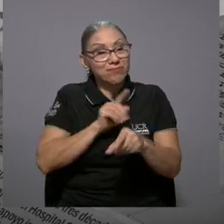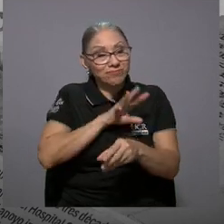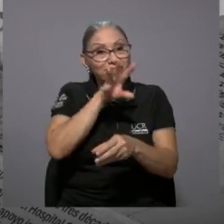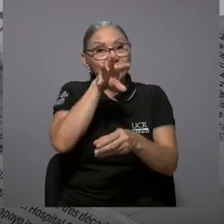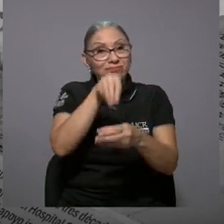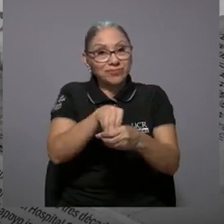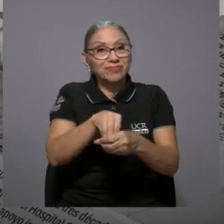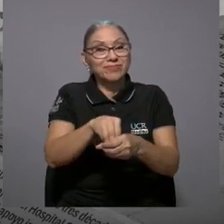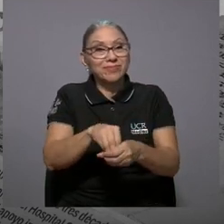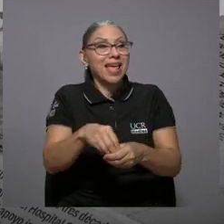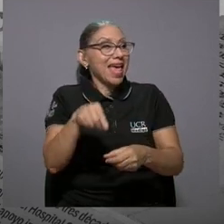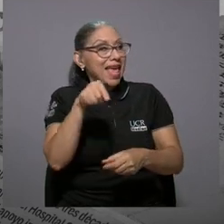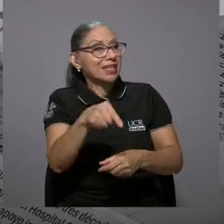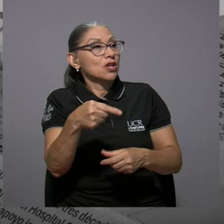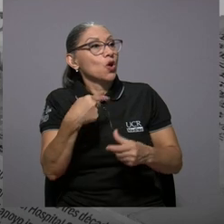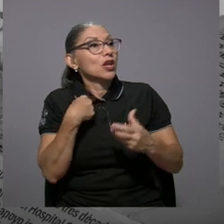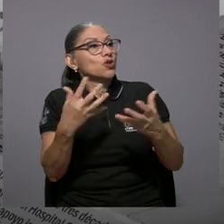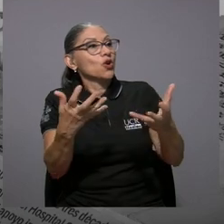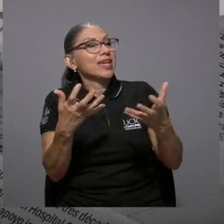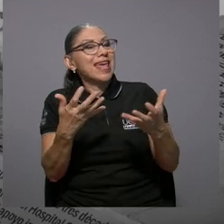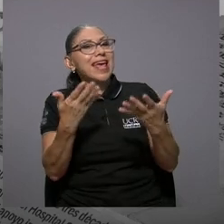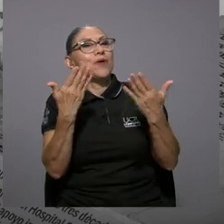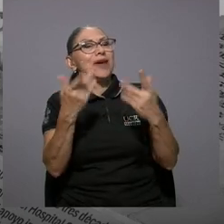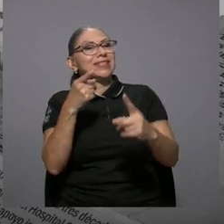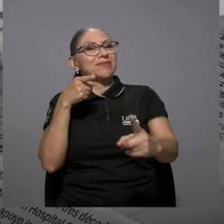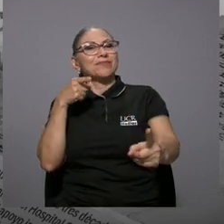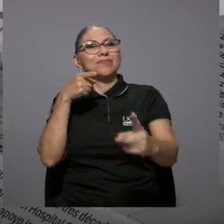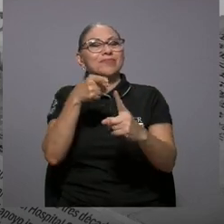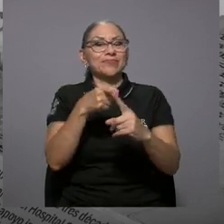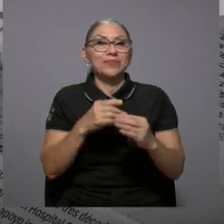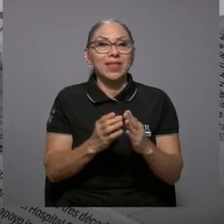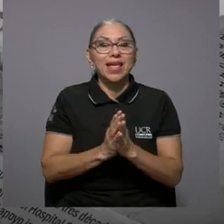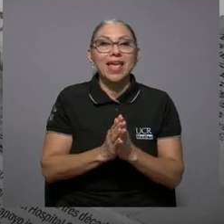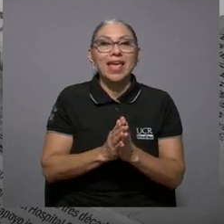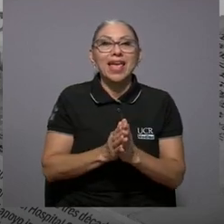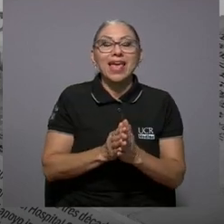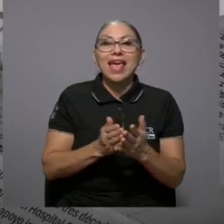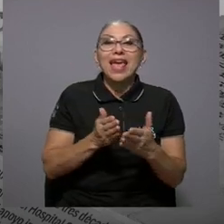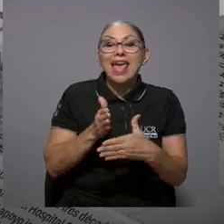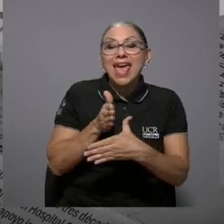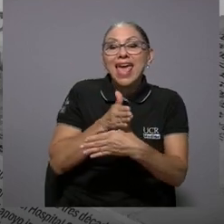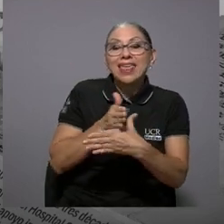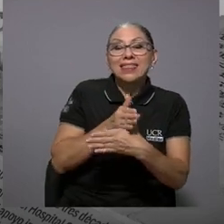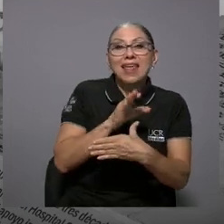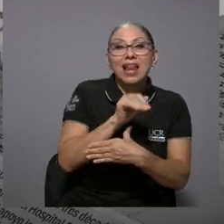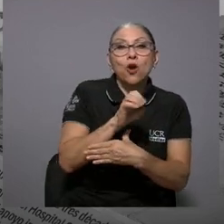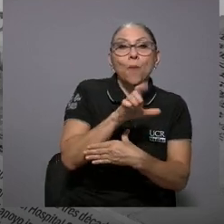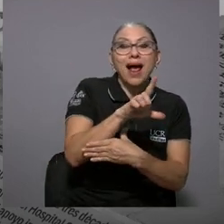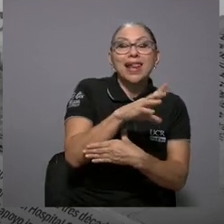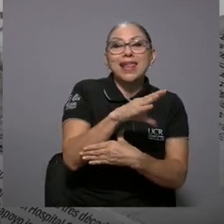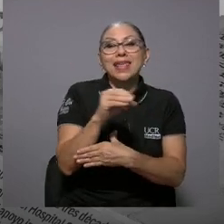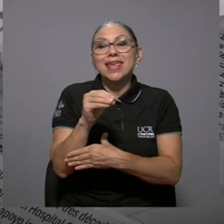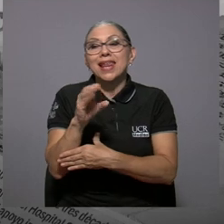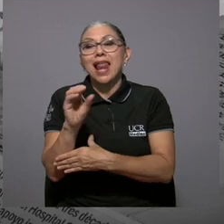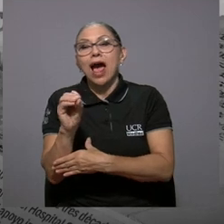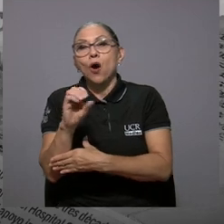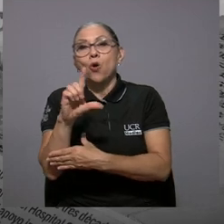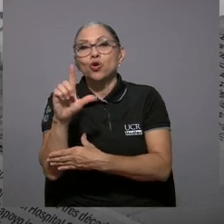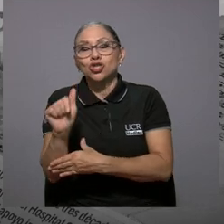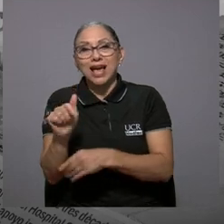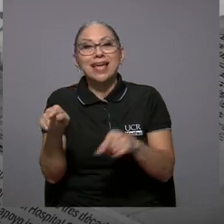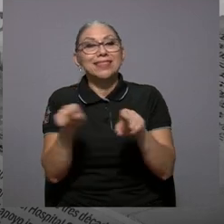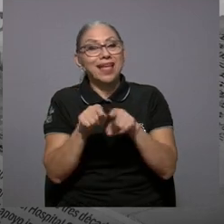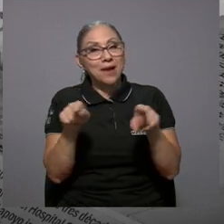la comida también forma parte de eso y yo donde quiero ir es a la parte entre el comal y la olla